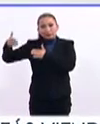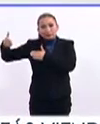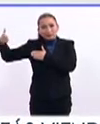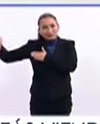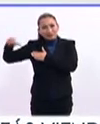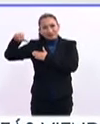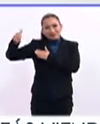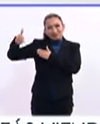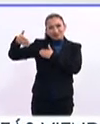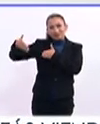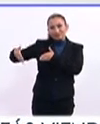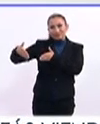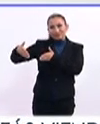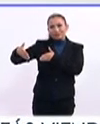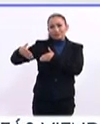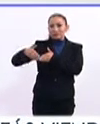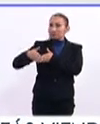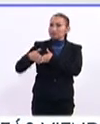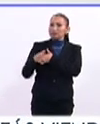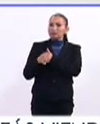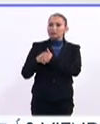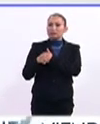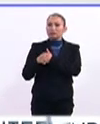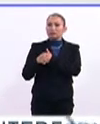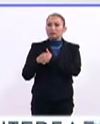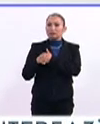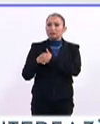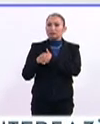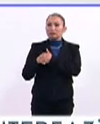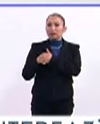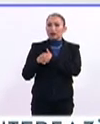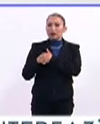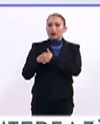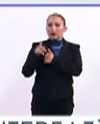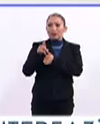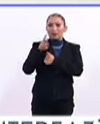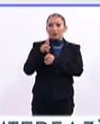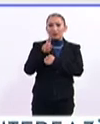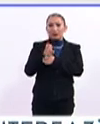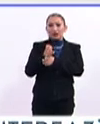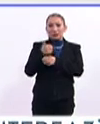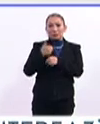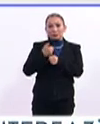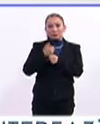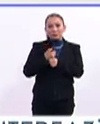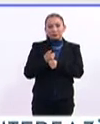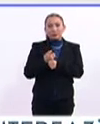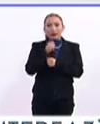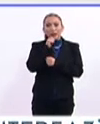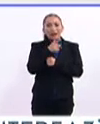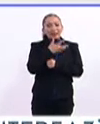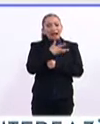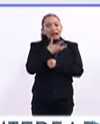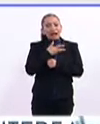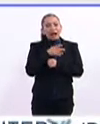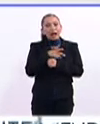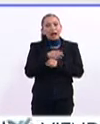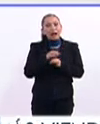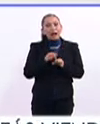la preprimaria, lo que le llamamos la preprimaria, también tenga